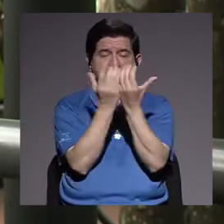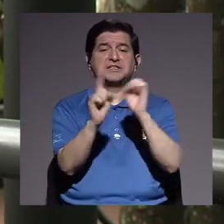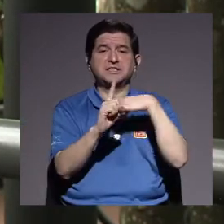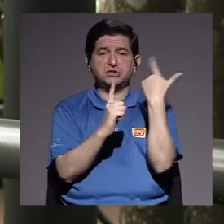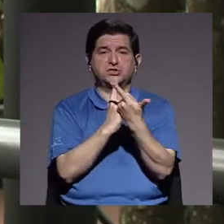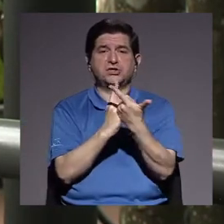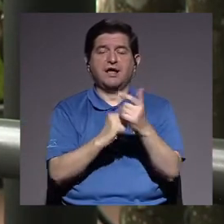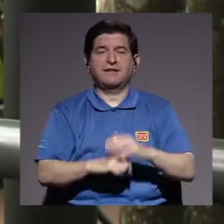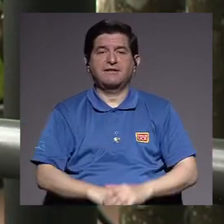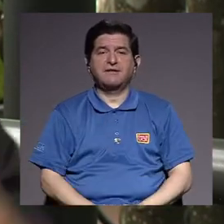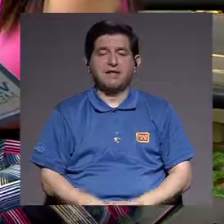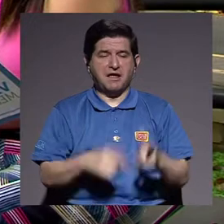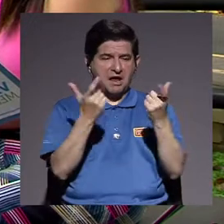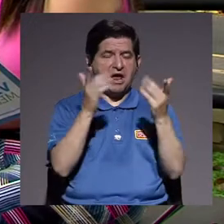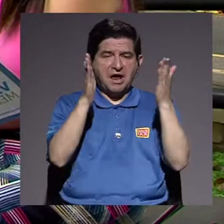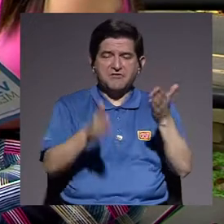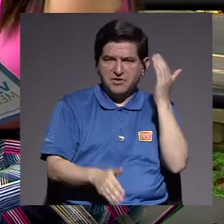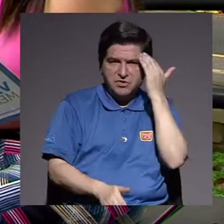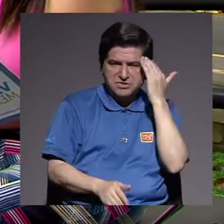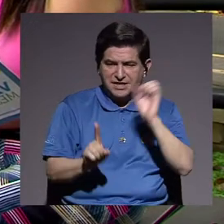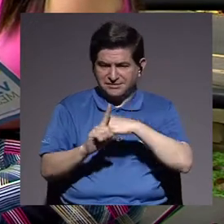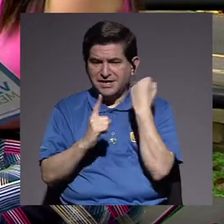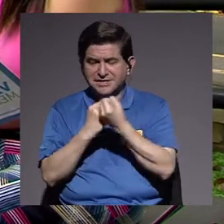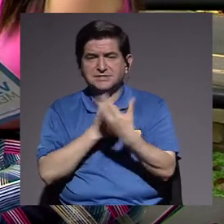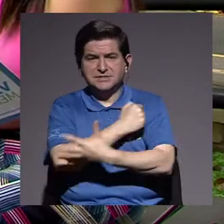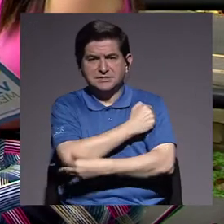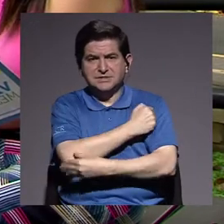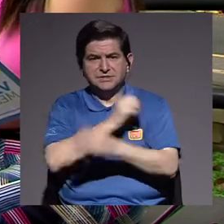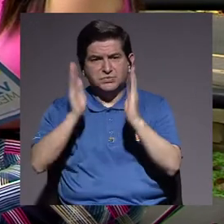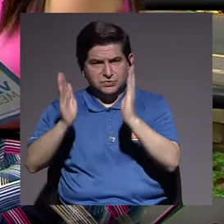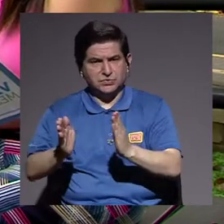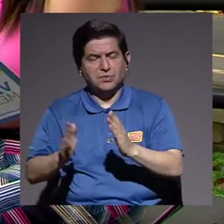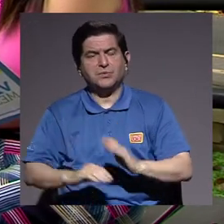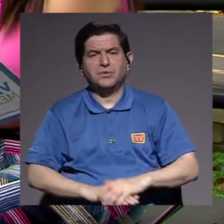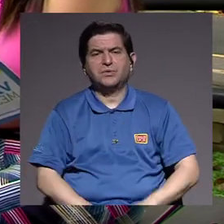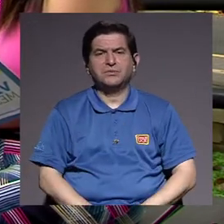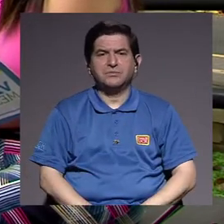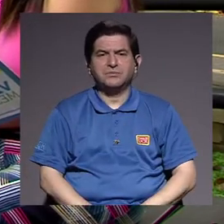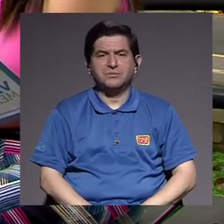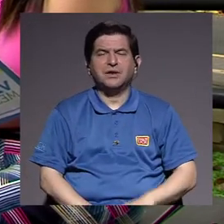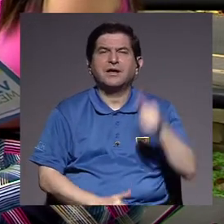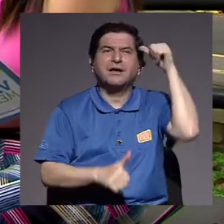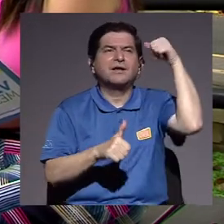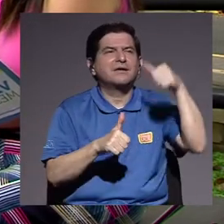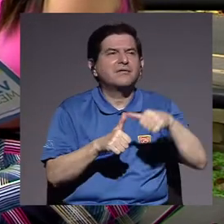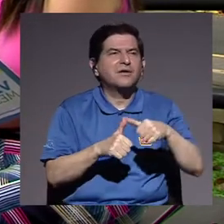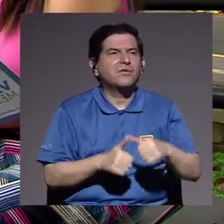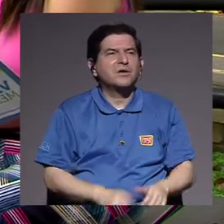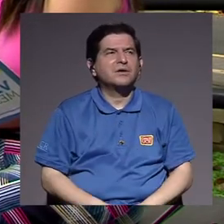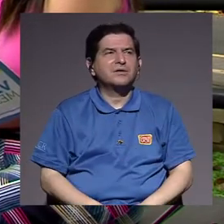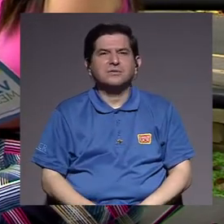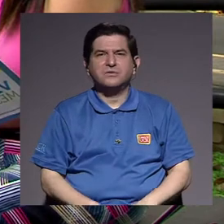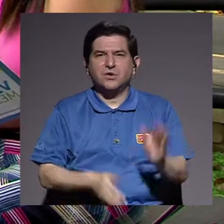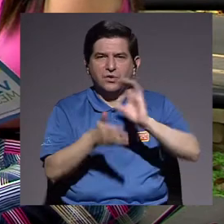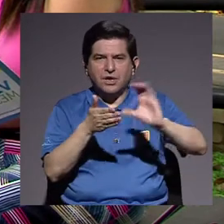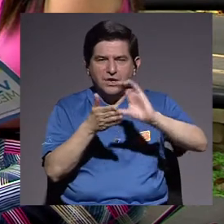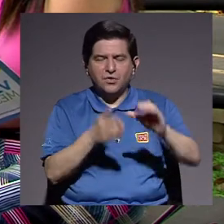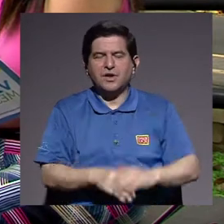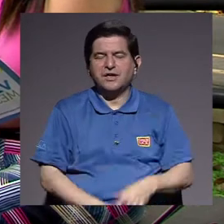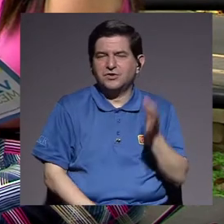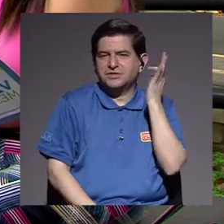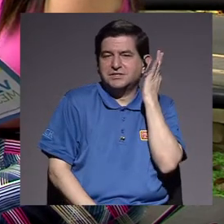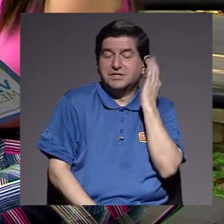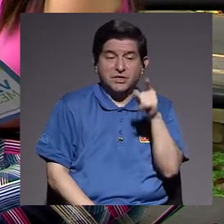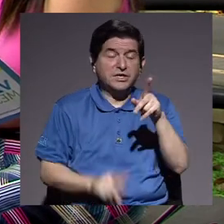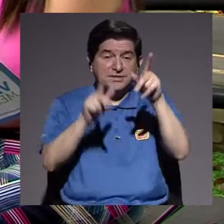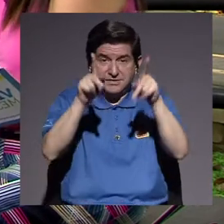sociales. Entonces el rico sabía un poco cómo estaba el pobre. Por ejemplo, no sé, me acuerdo del colegio en estuvo mi mamá, en el